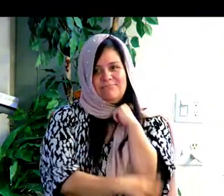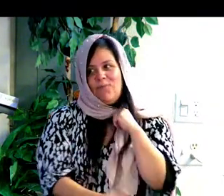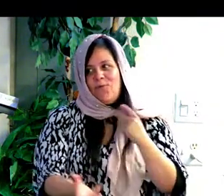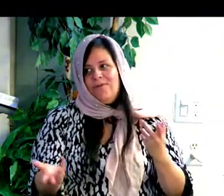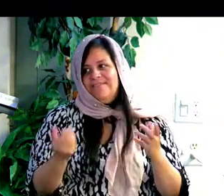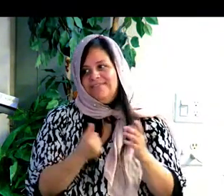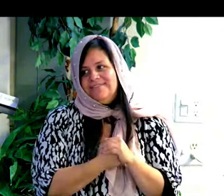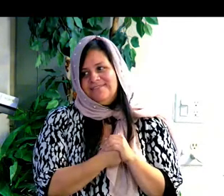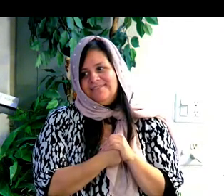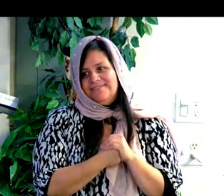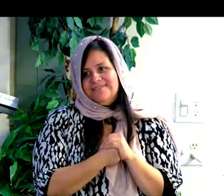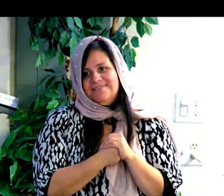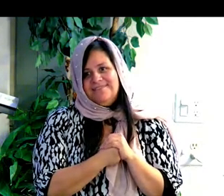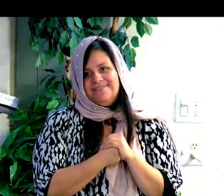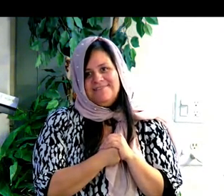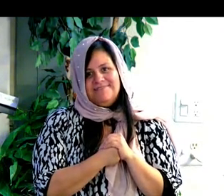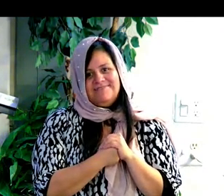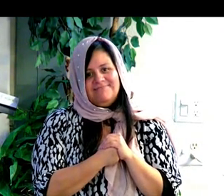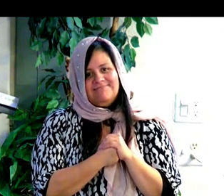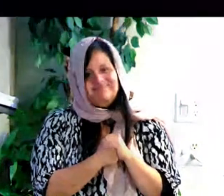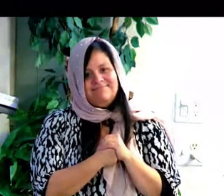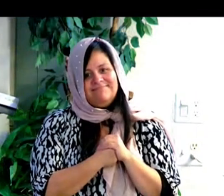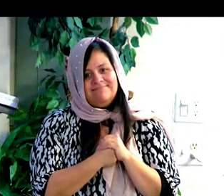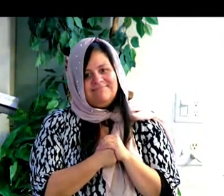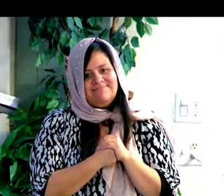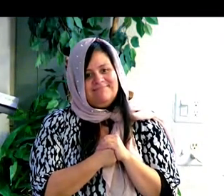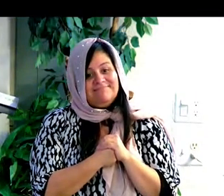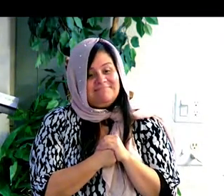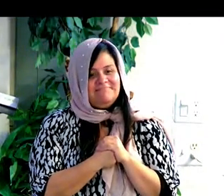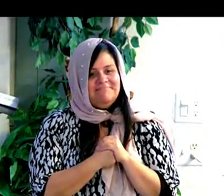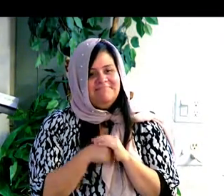pues estamos, ah, pues tenemos que mudarnos, bueno.